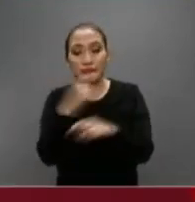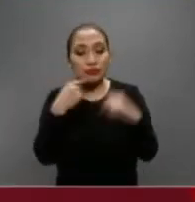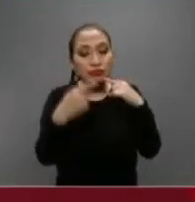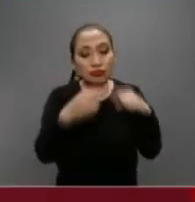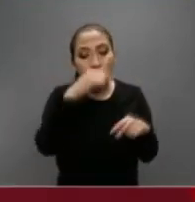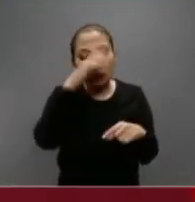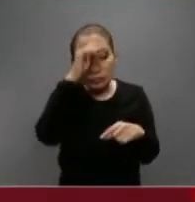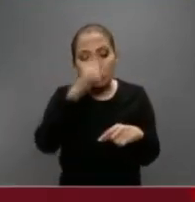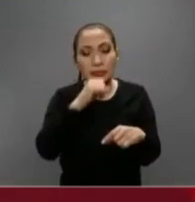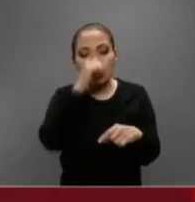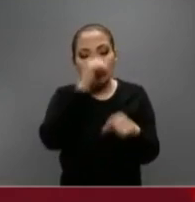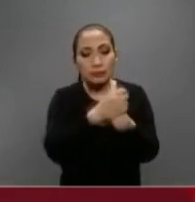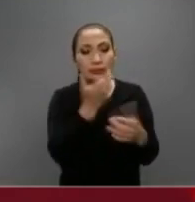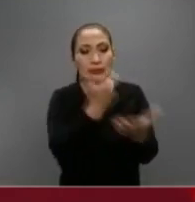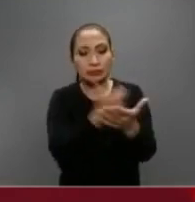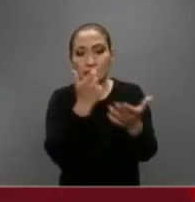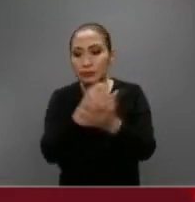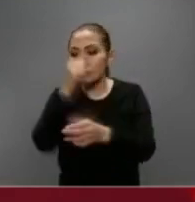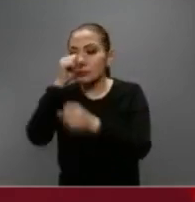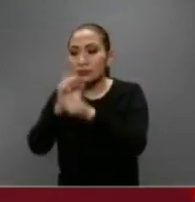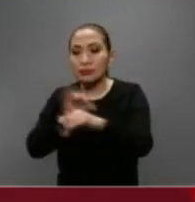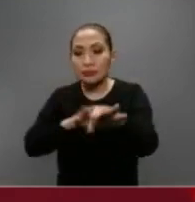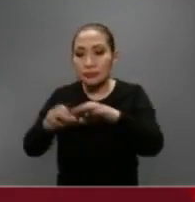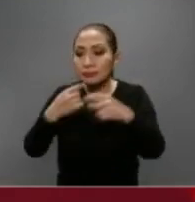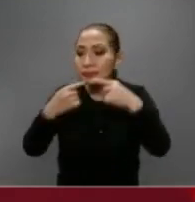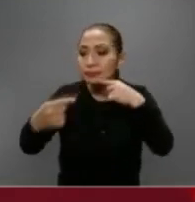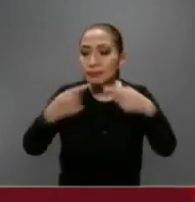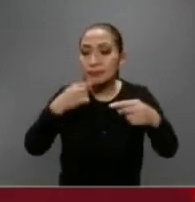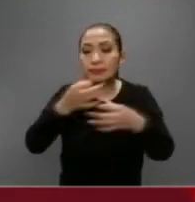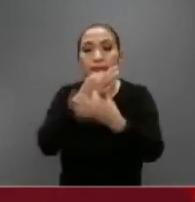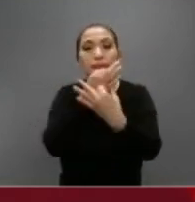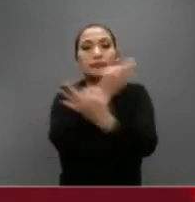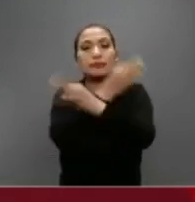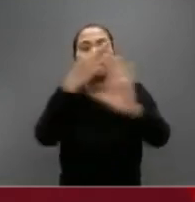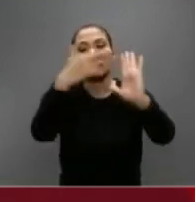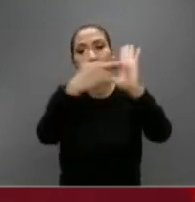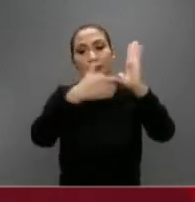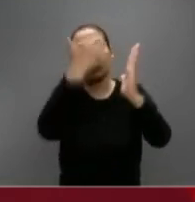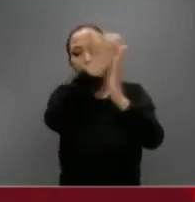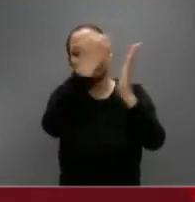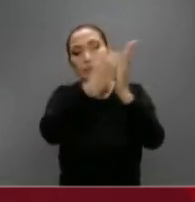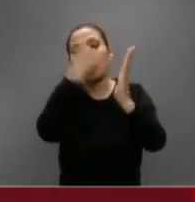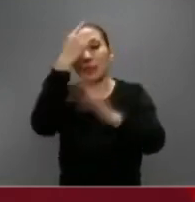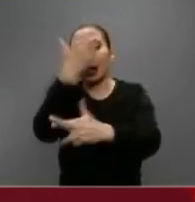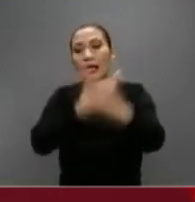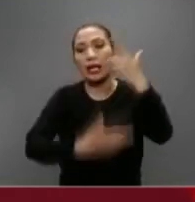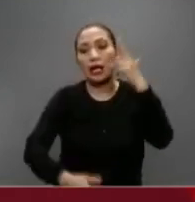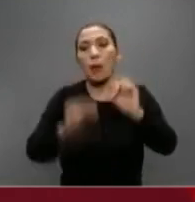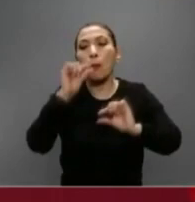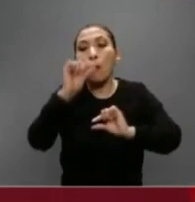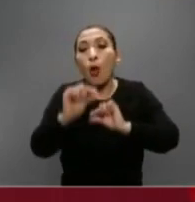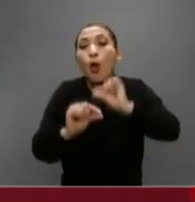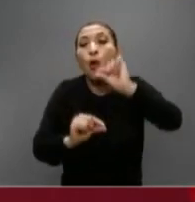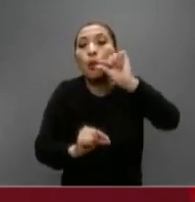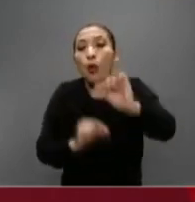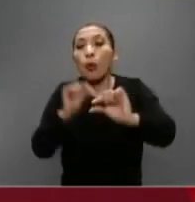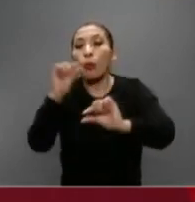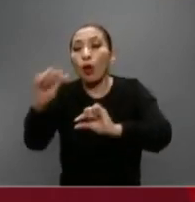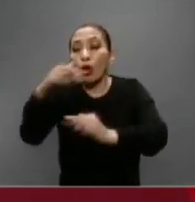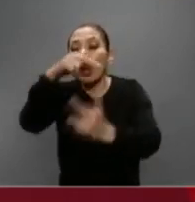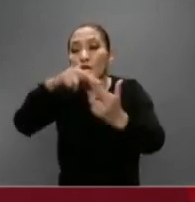en acuerdo con la Secretaría de Economía y la Secretaría del Trabajo, emitirá alineamientos para el regreso escalonado